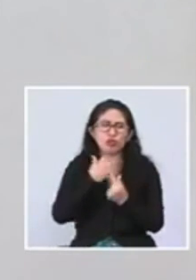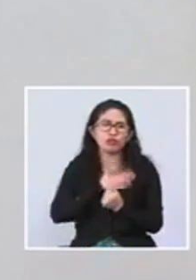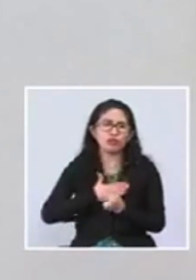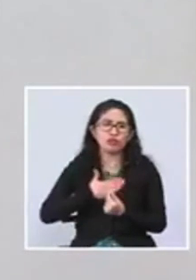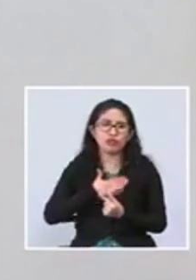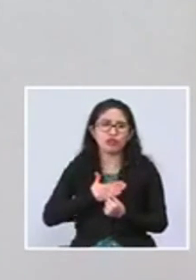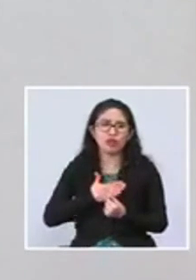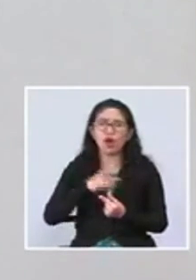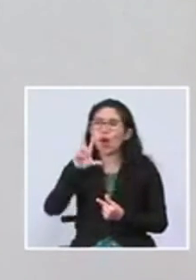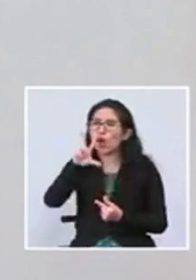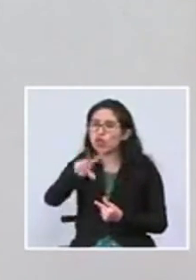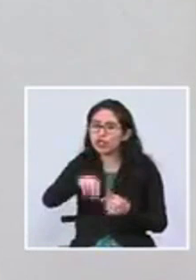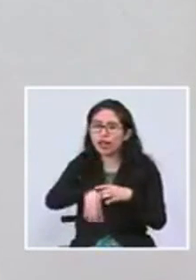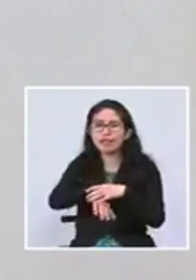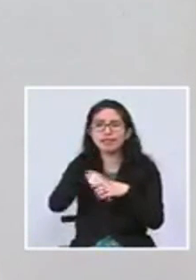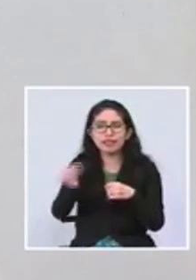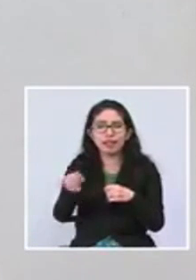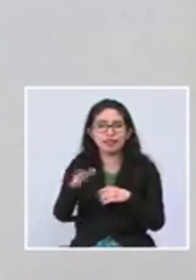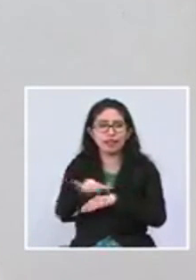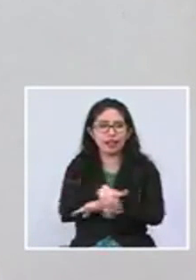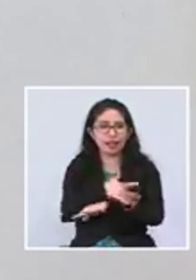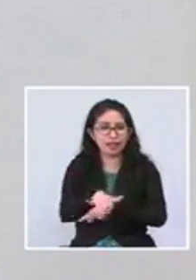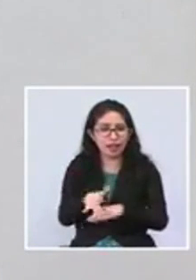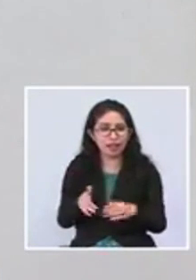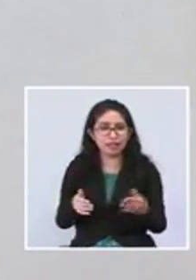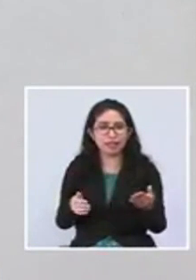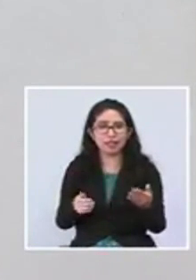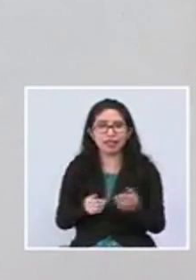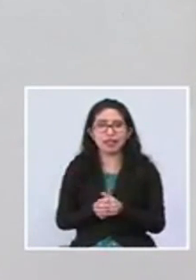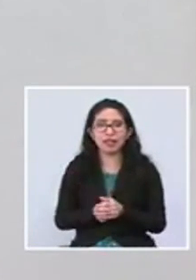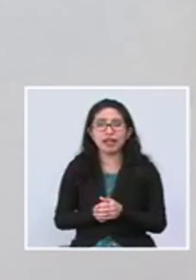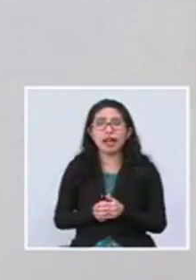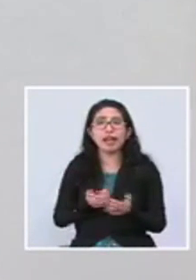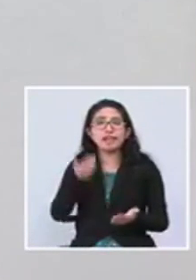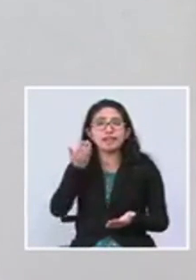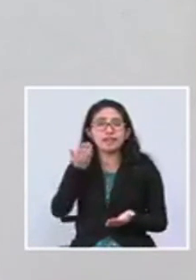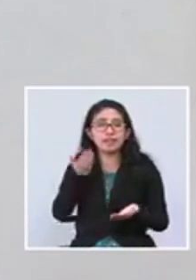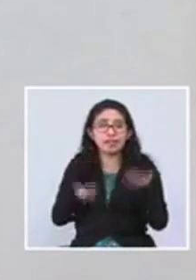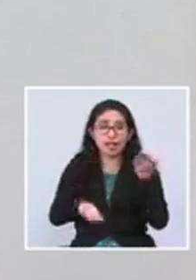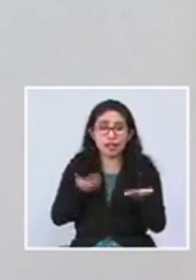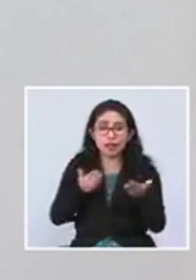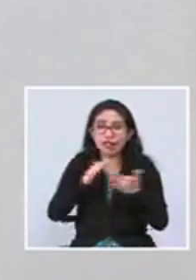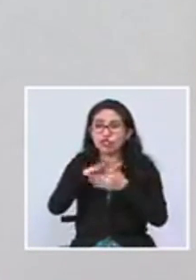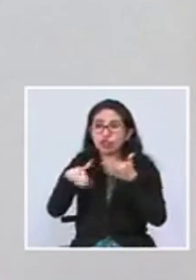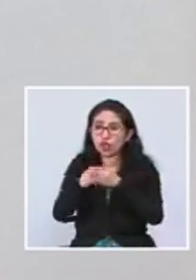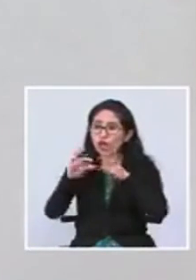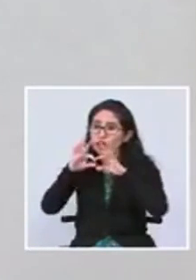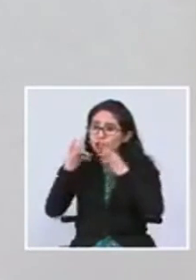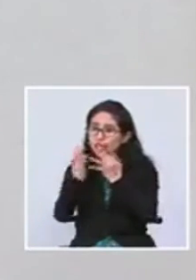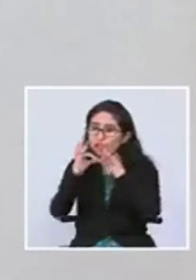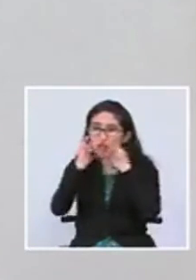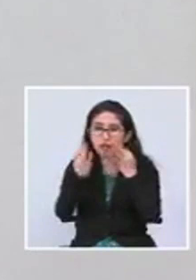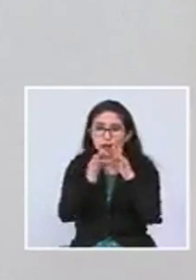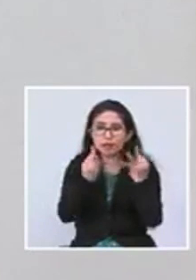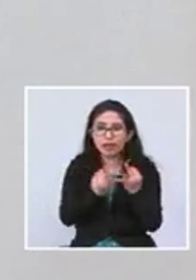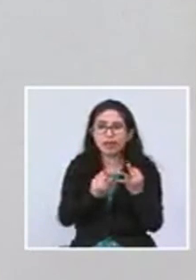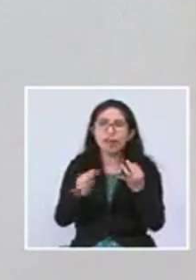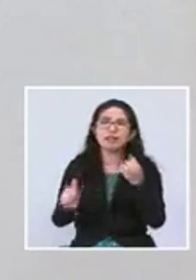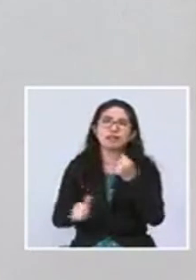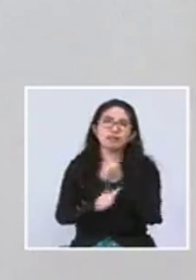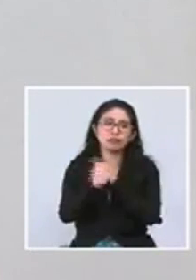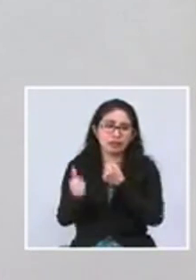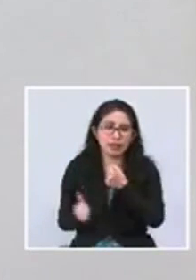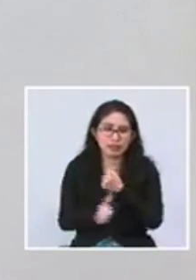no salgan a las calles. Es posible ahora que todas las familias entiendan que estamos en un